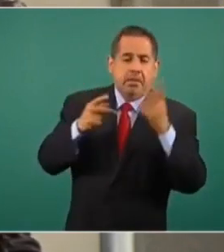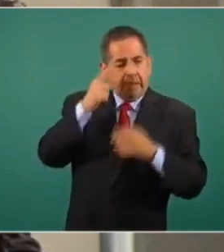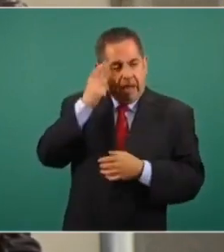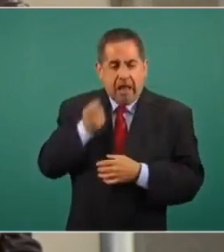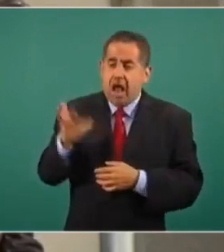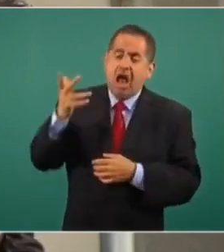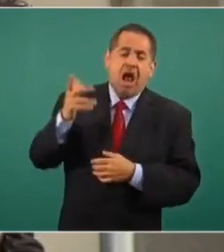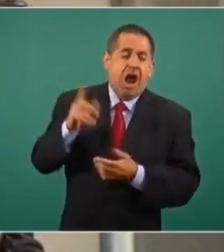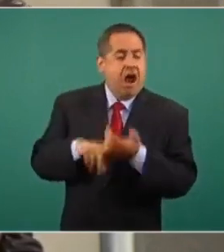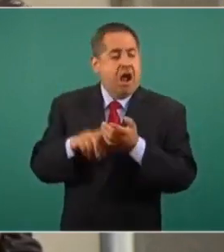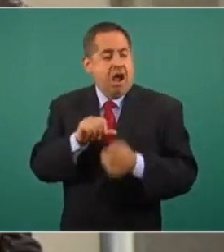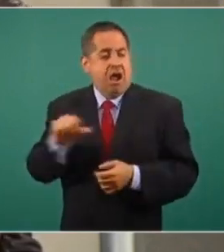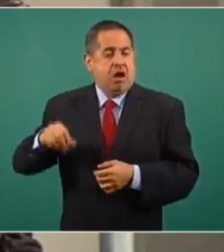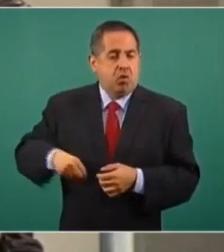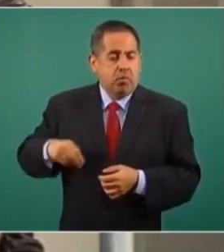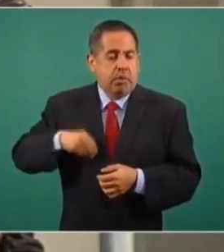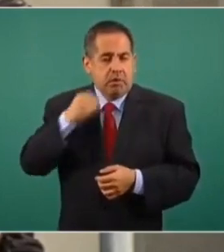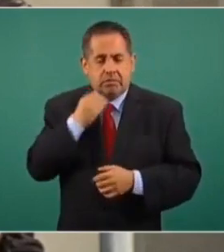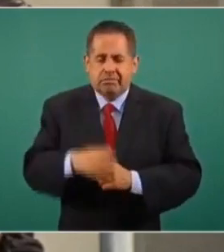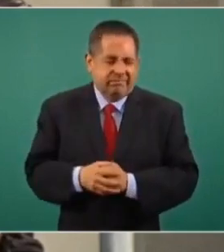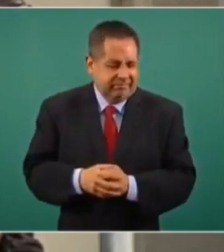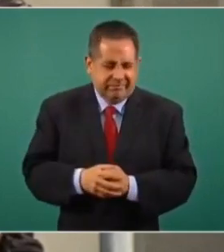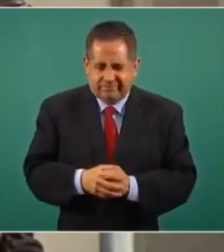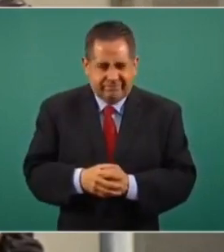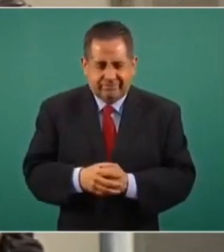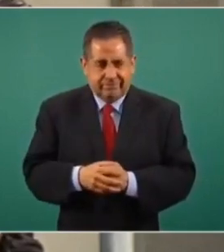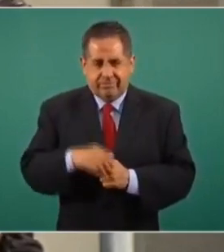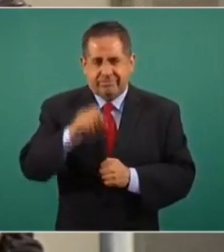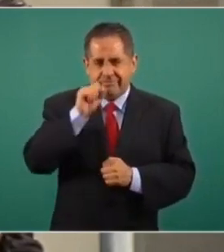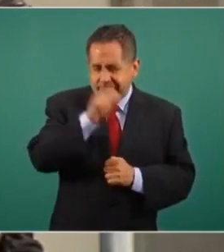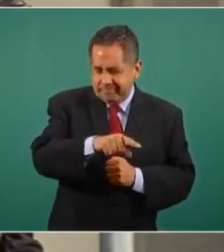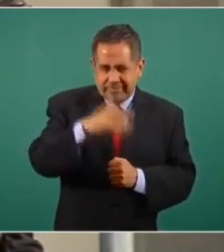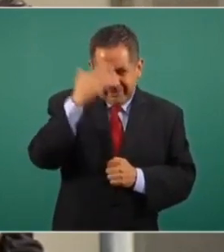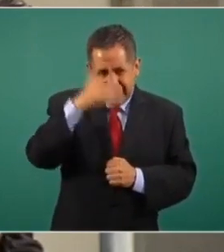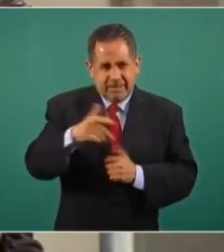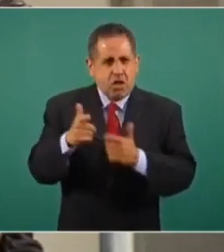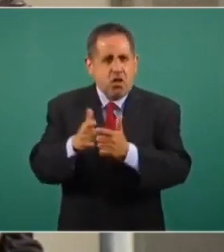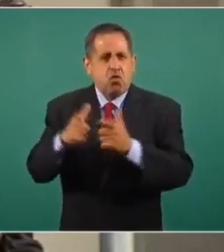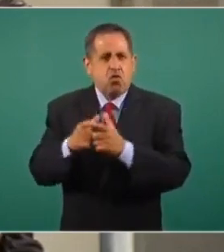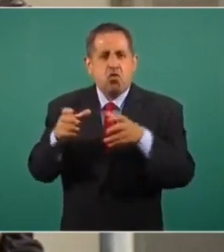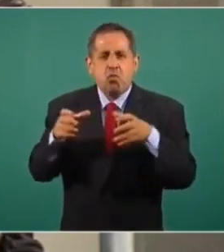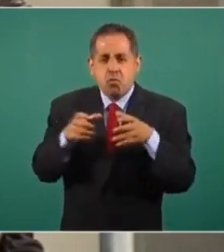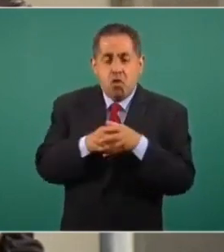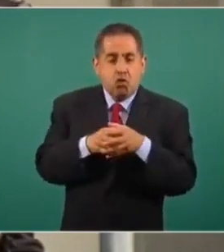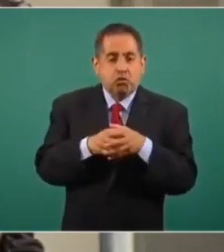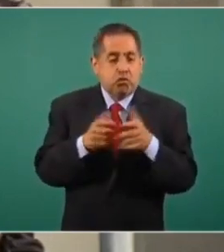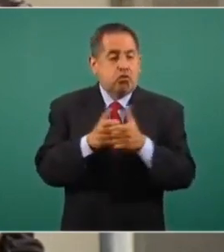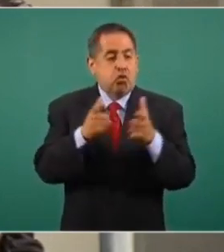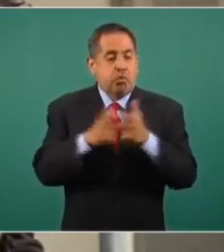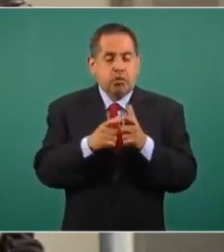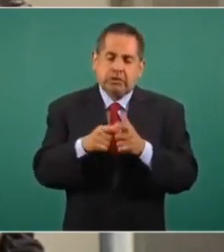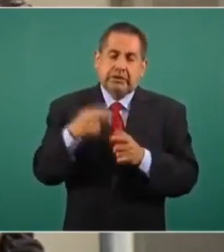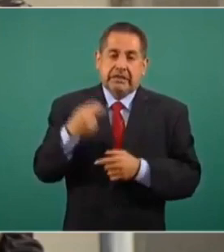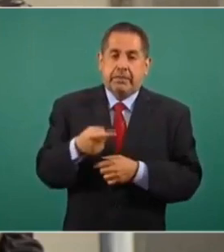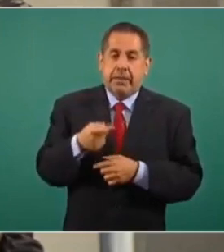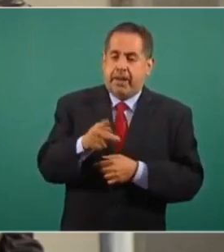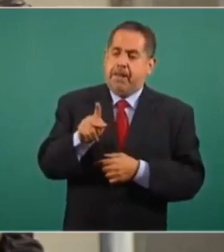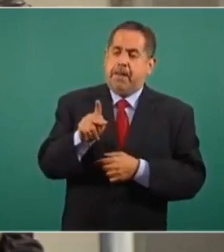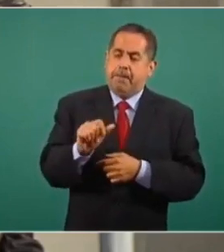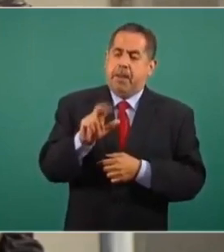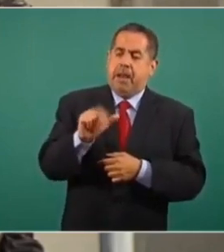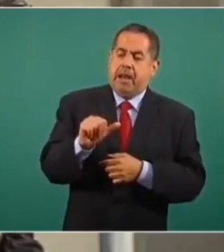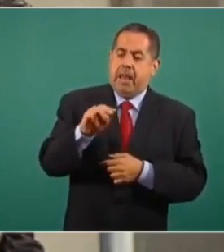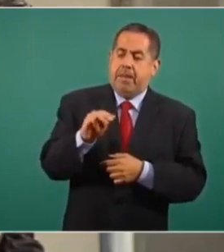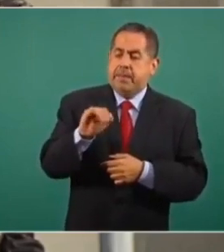como siempre se hace. No es nuevo el cómo trabaja este grupo paramilitar, porque son grupos paramilitares, no podemos